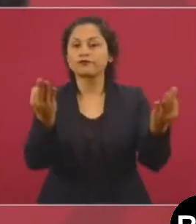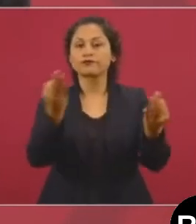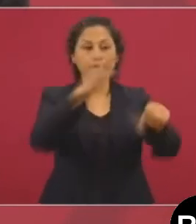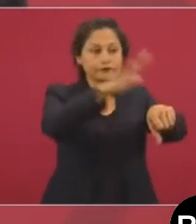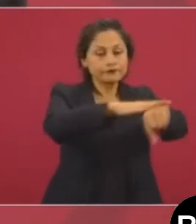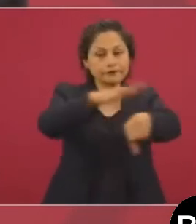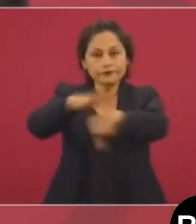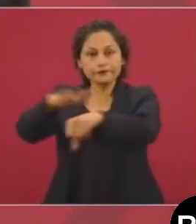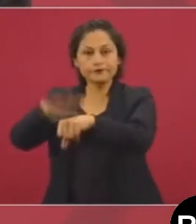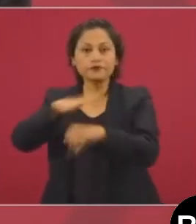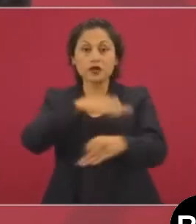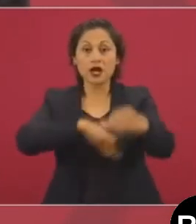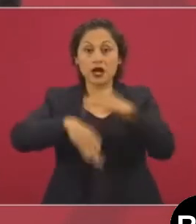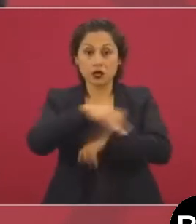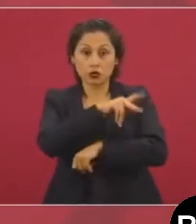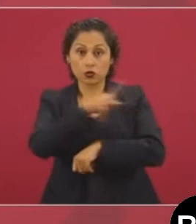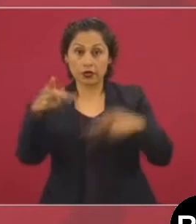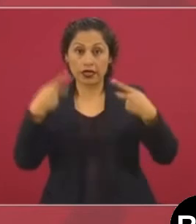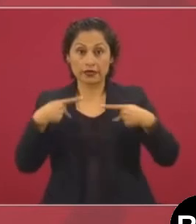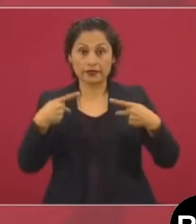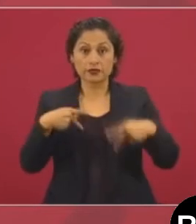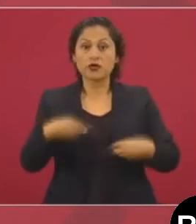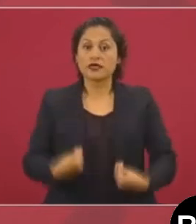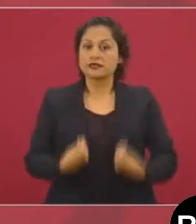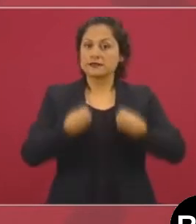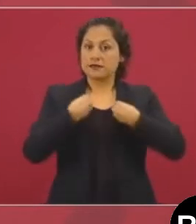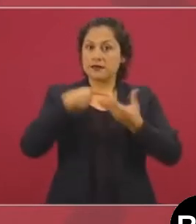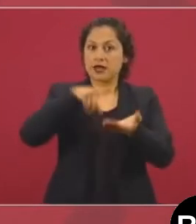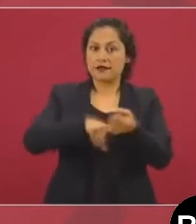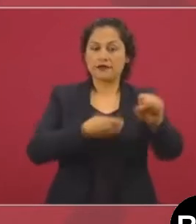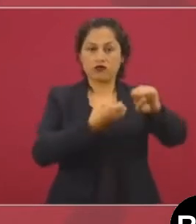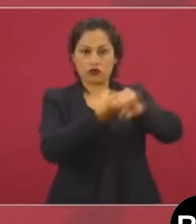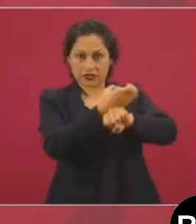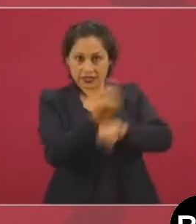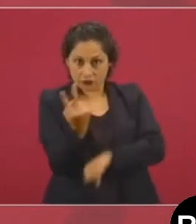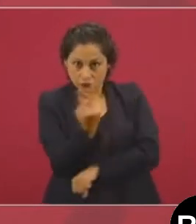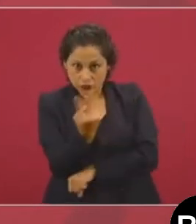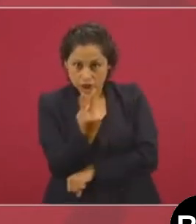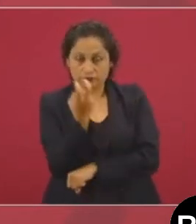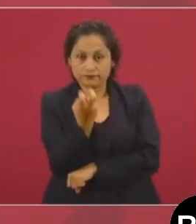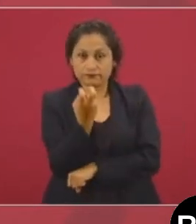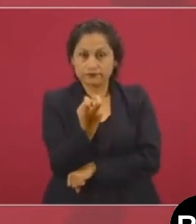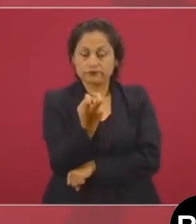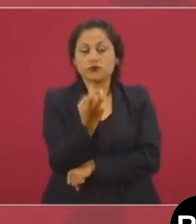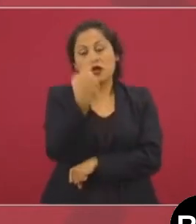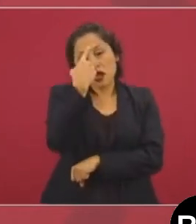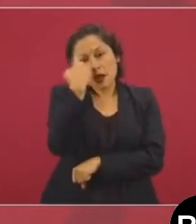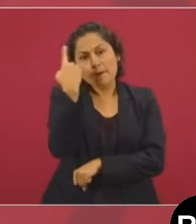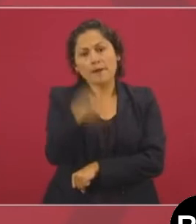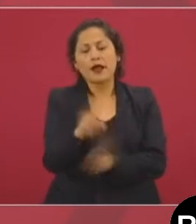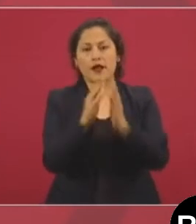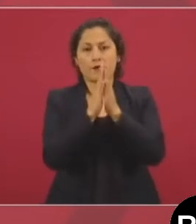de estos dos estados para que participen en